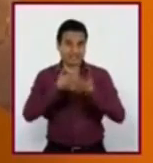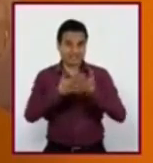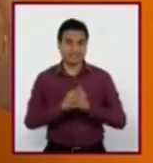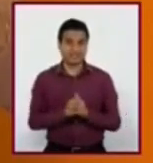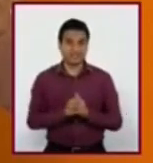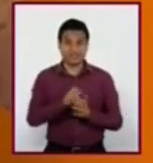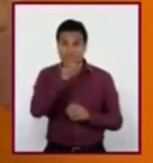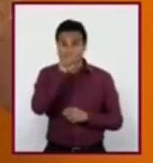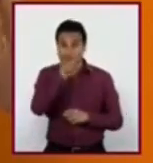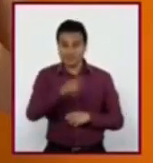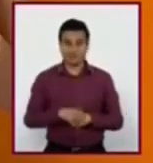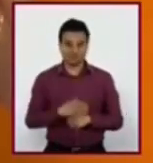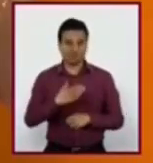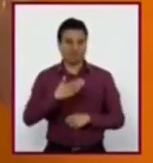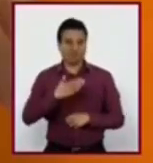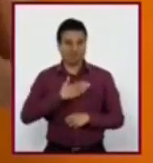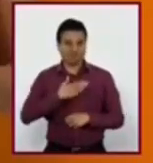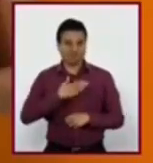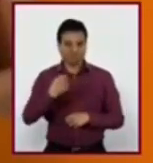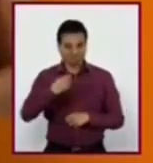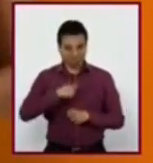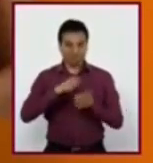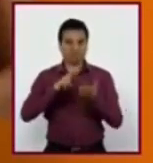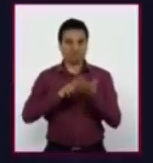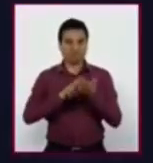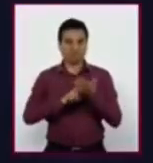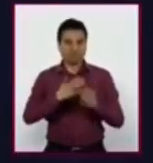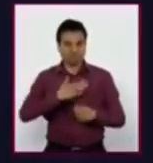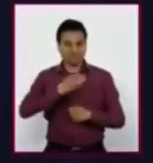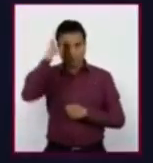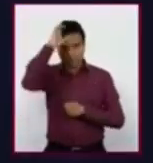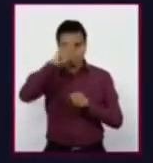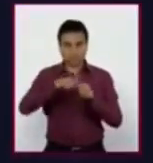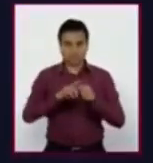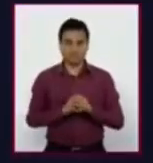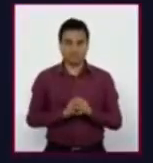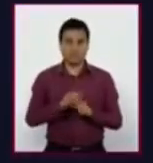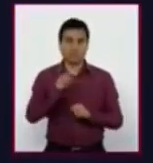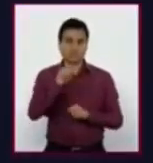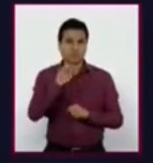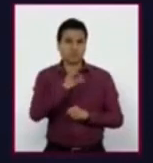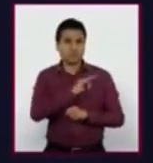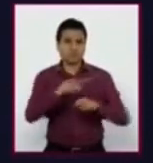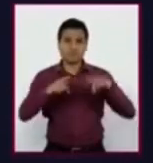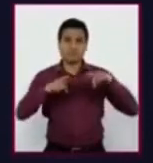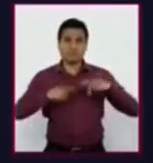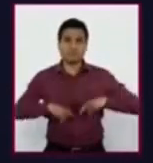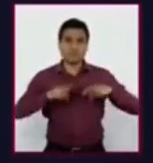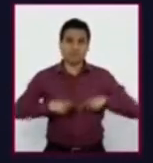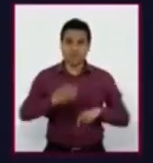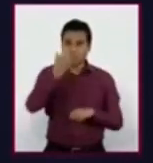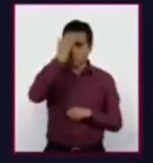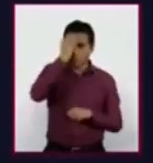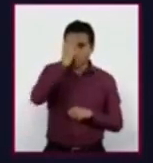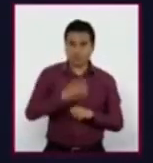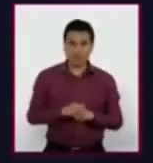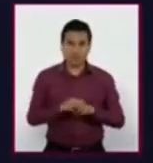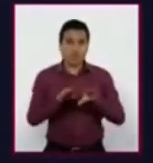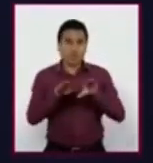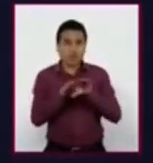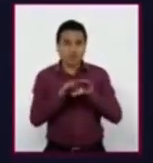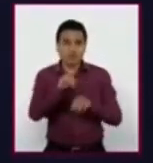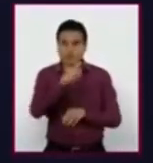otorga un sentido de pertenencia cultural. Podemos conocer mucho de la gente si preparamos el oído y